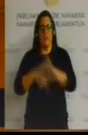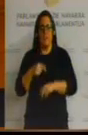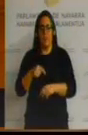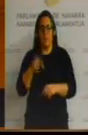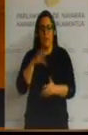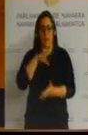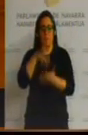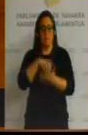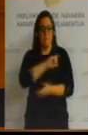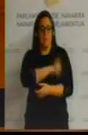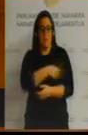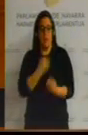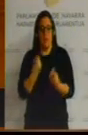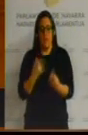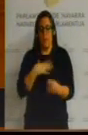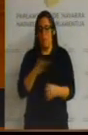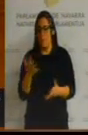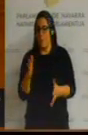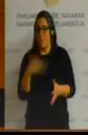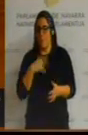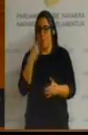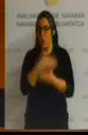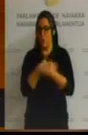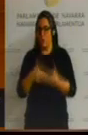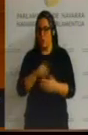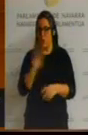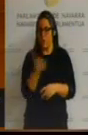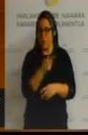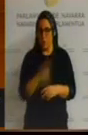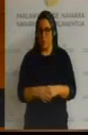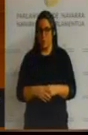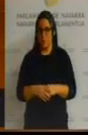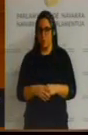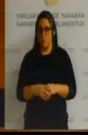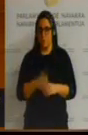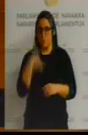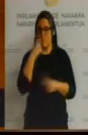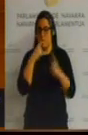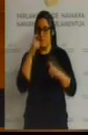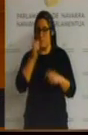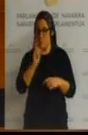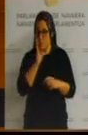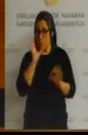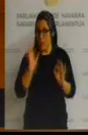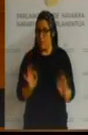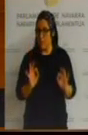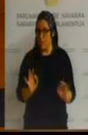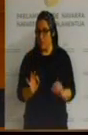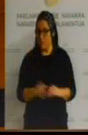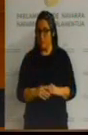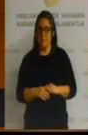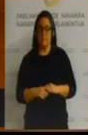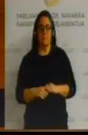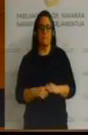puede rondar los dos millones de euros si no ponga a ser que es así por lo cual